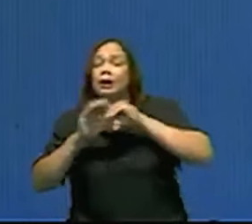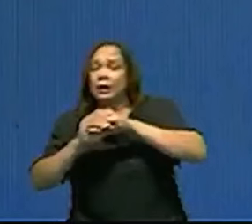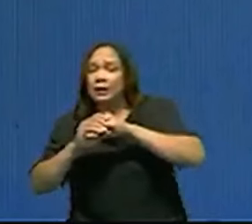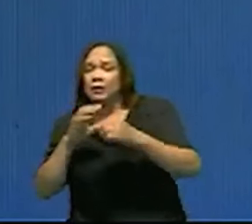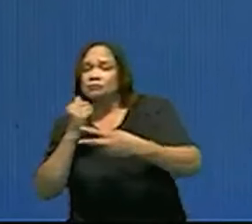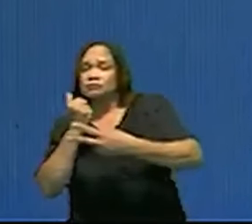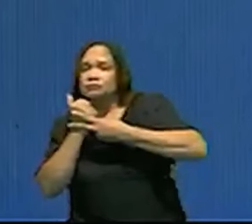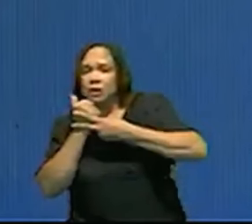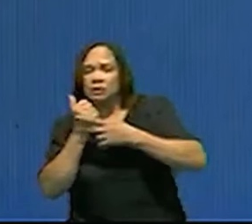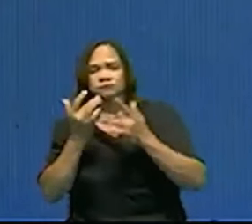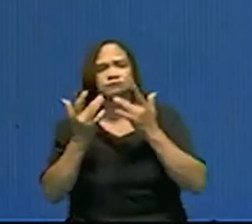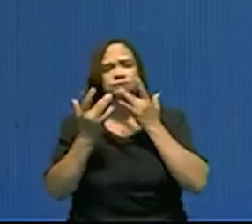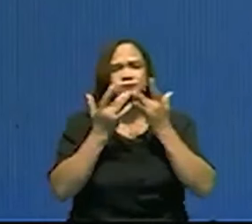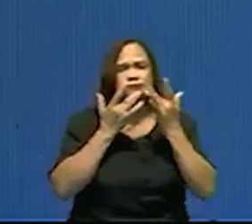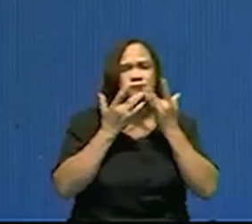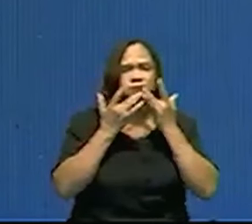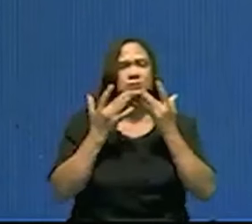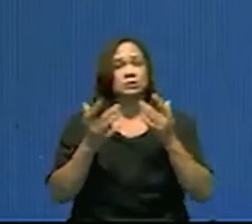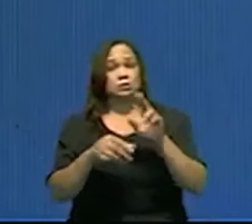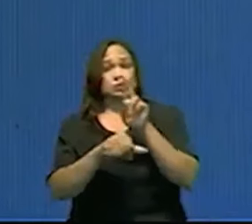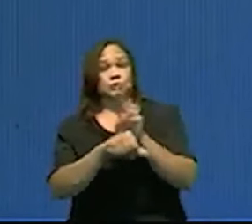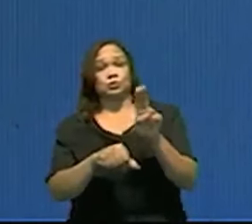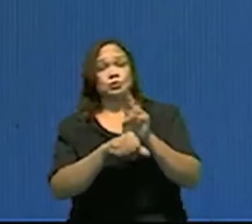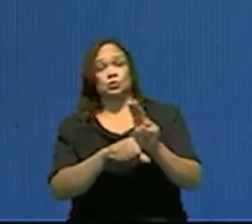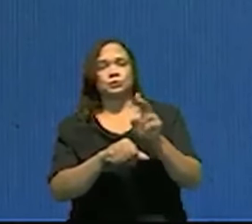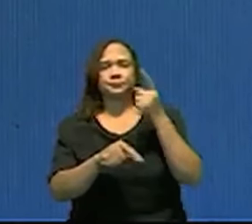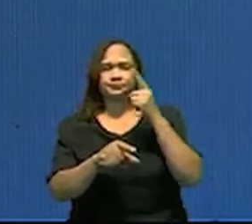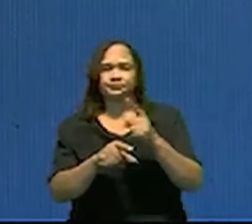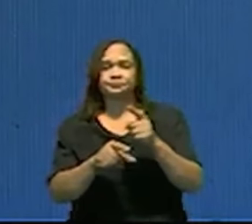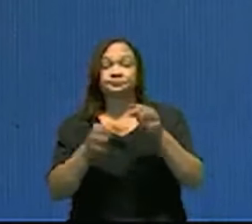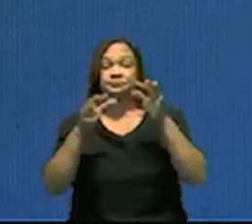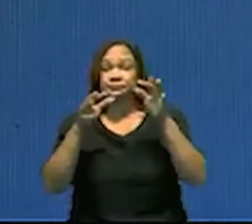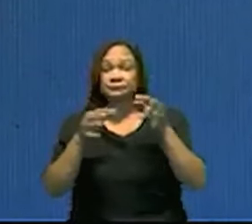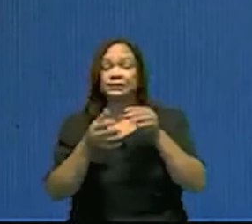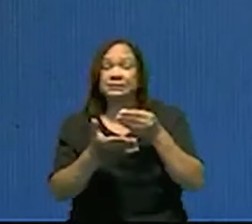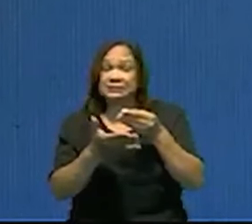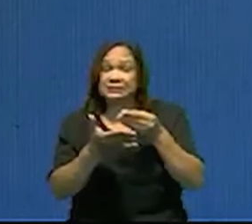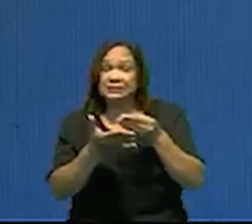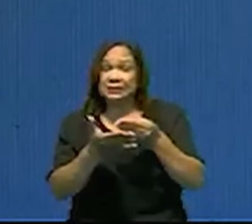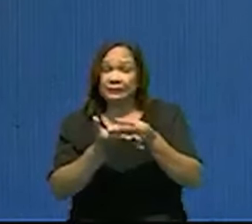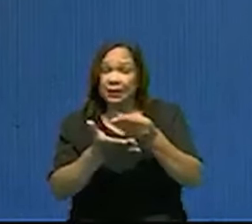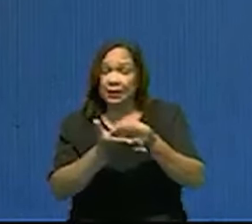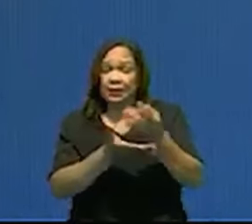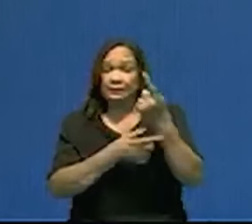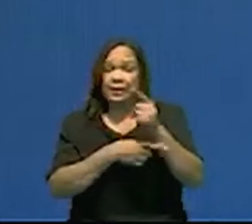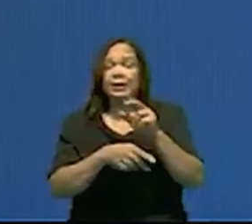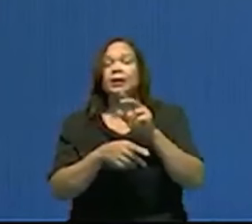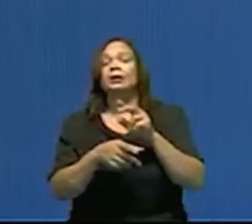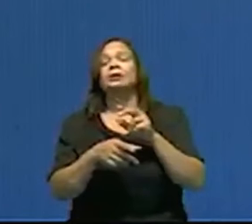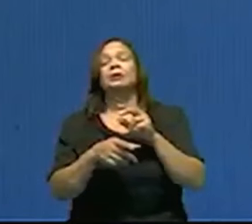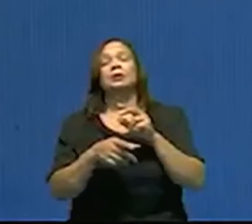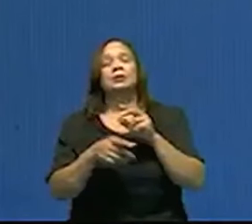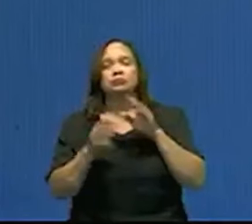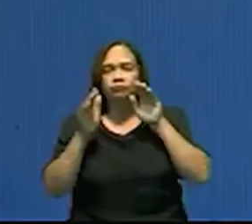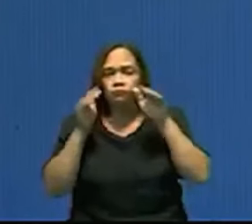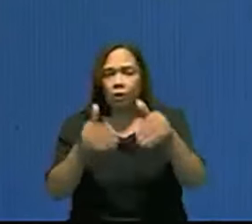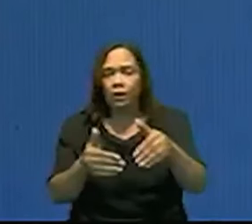disponibilidades, que serán utilizadas, esas disponibilidades, para gastar en